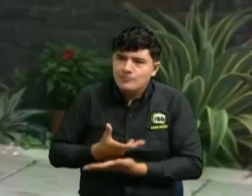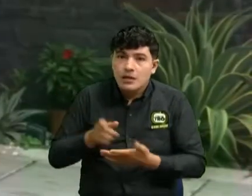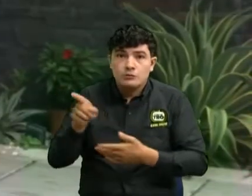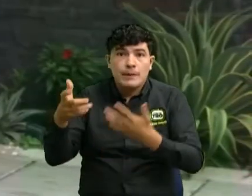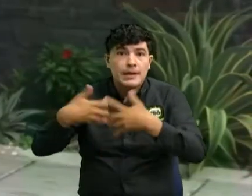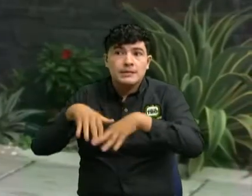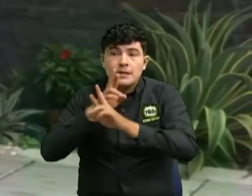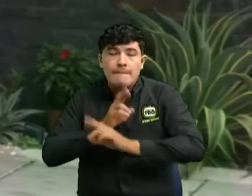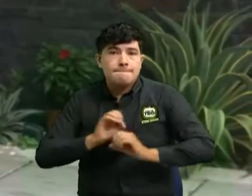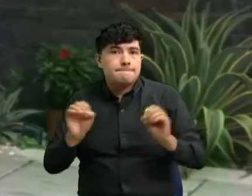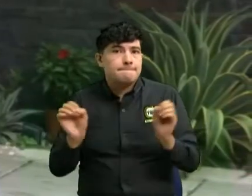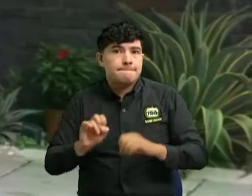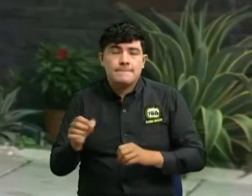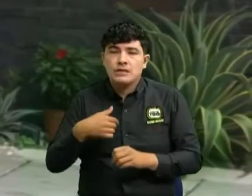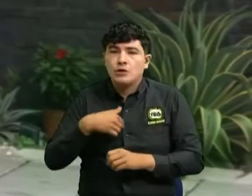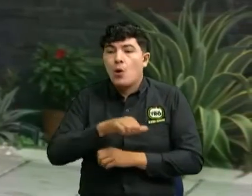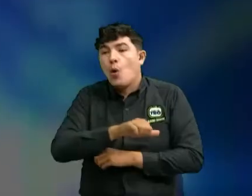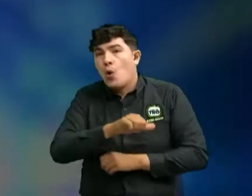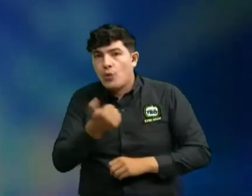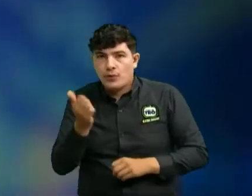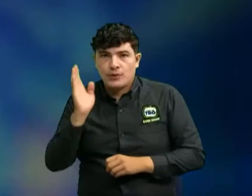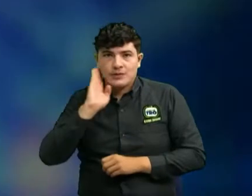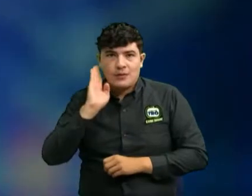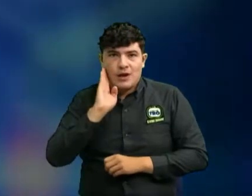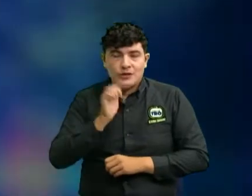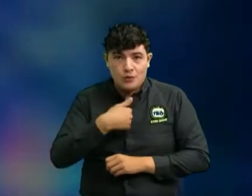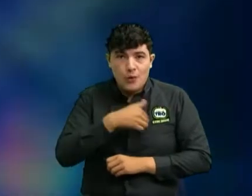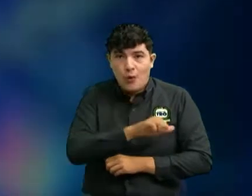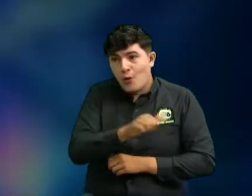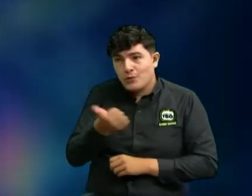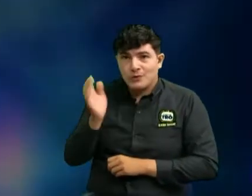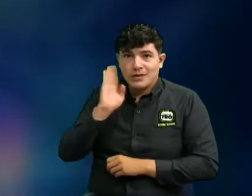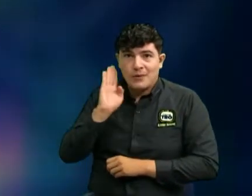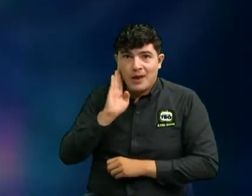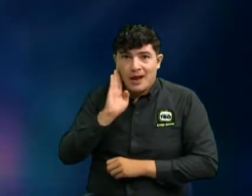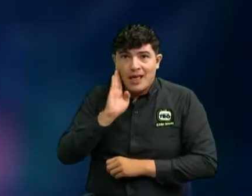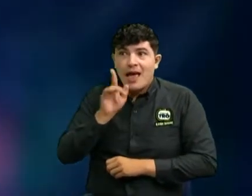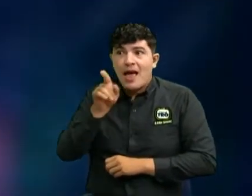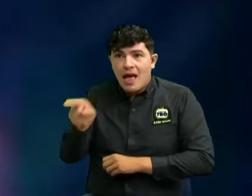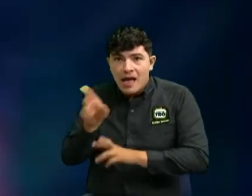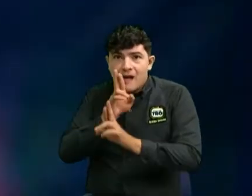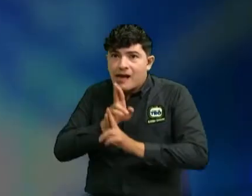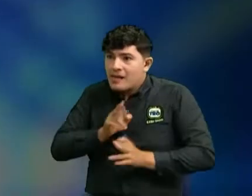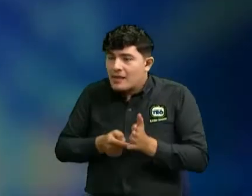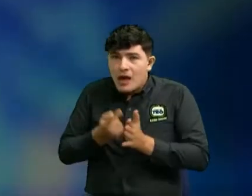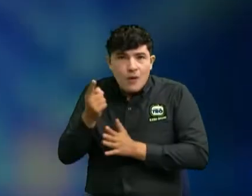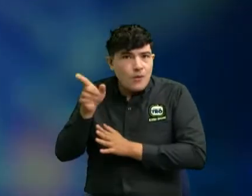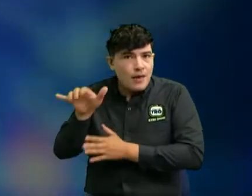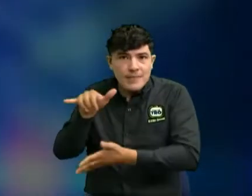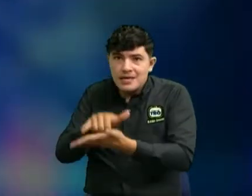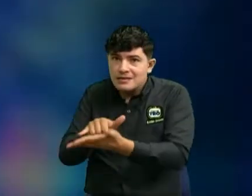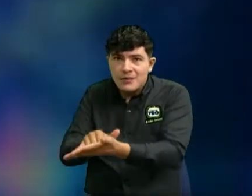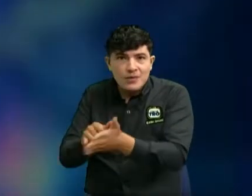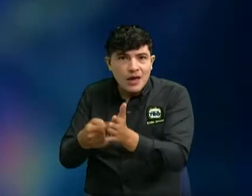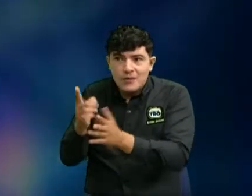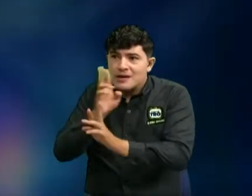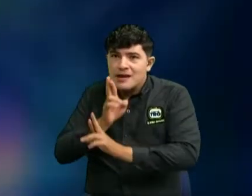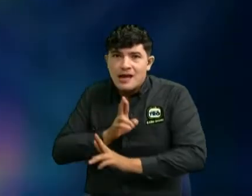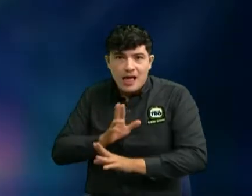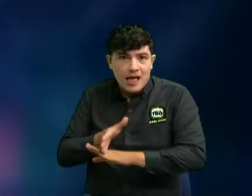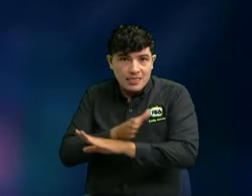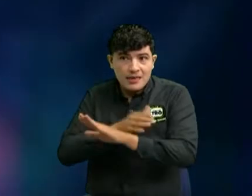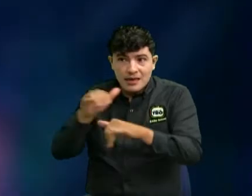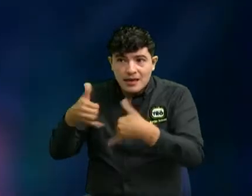responder escribo de otro celular haciéndome pasar por el cliente si responden inmediatamente como lo hicieron una vez conmigo antes de